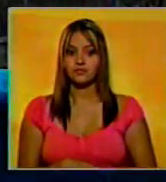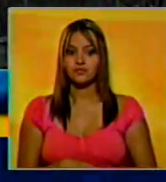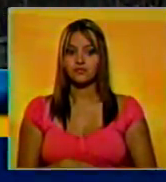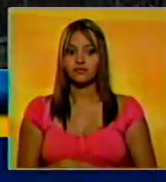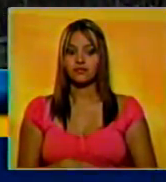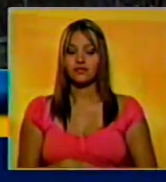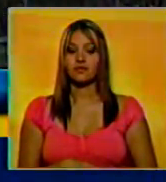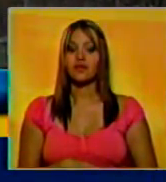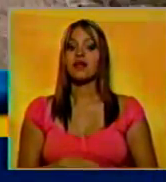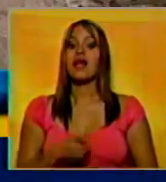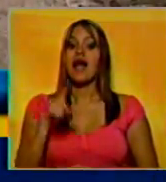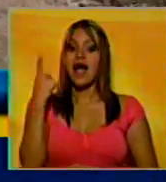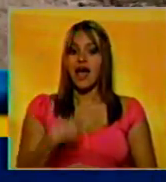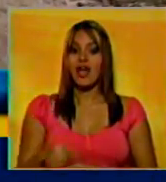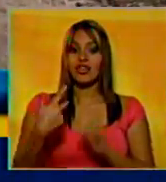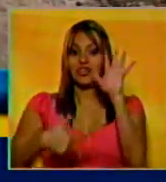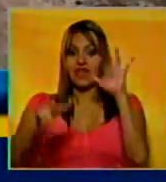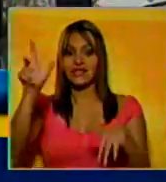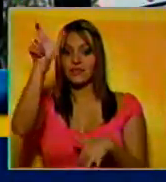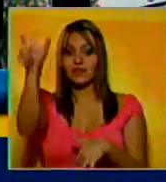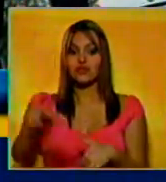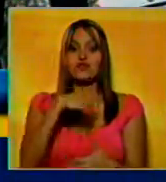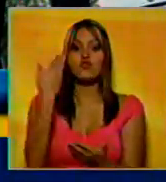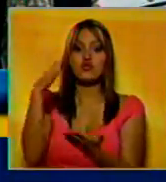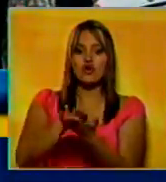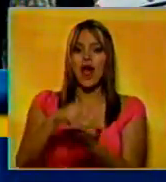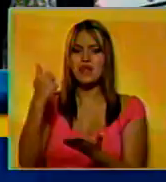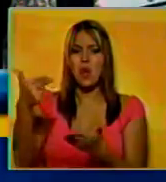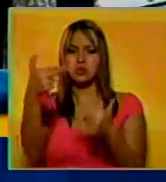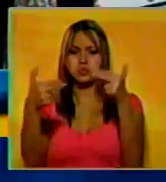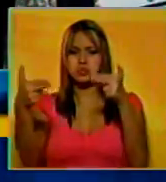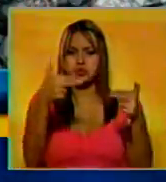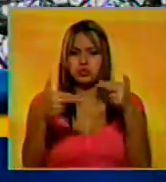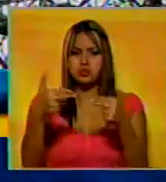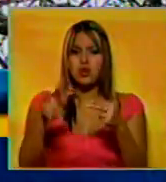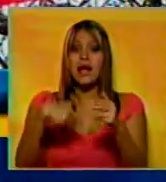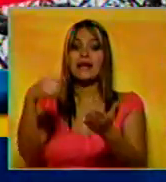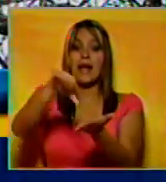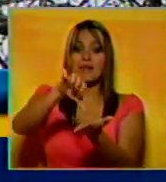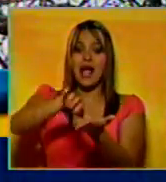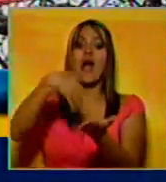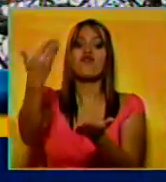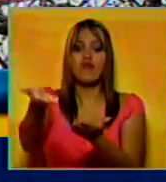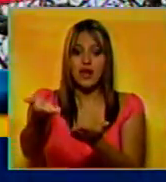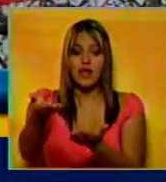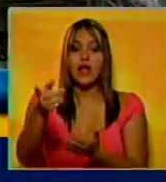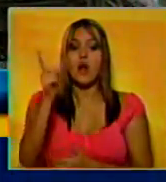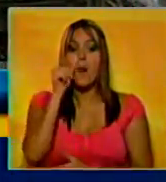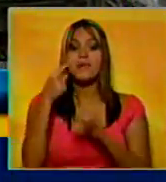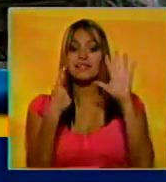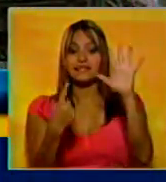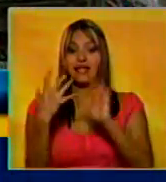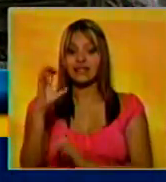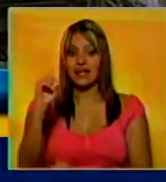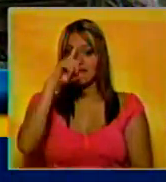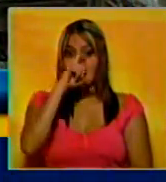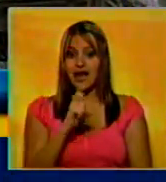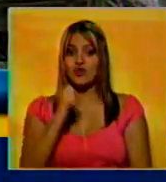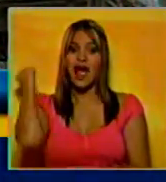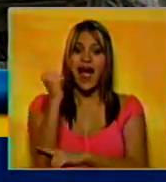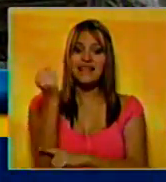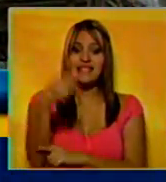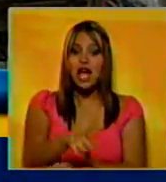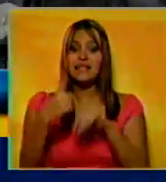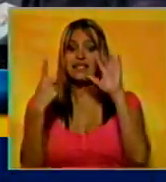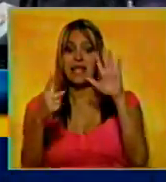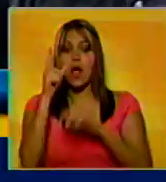En Serbia, al menos 13 personas murieron durante un tiroteo en las afueras de la capital. El hombre de unos 60 años asesinó a